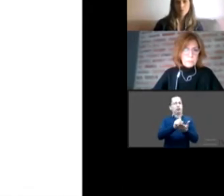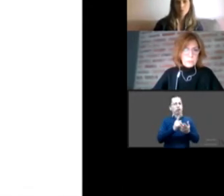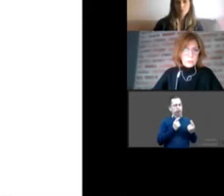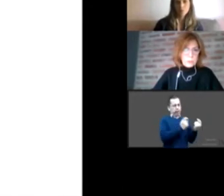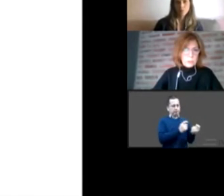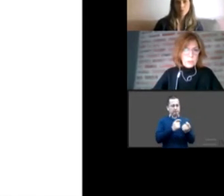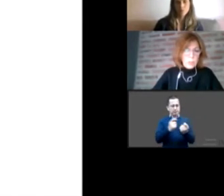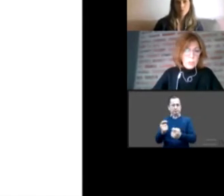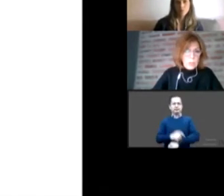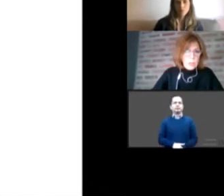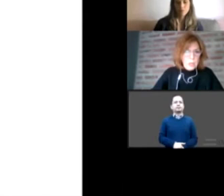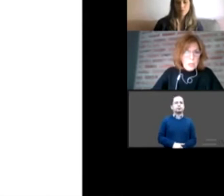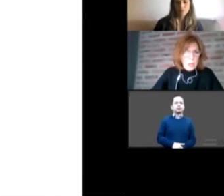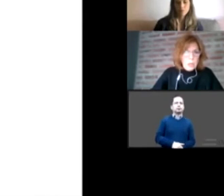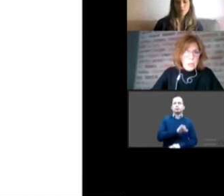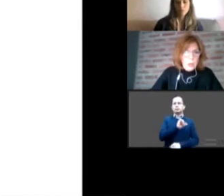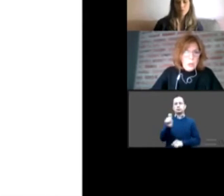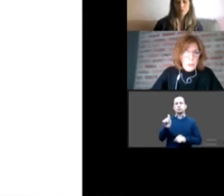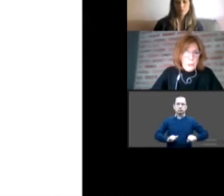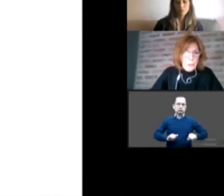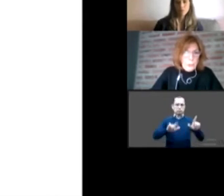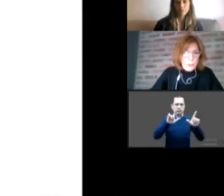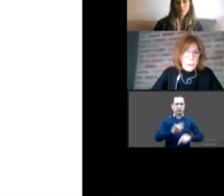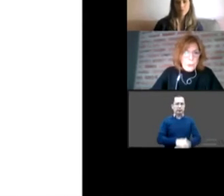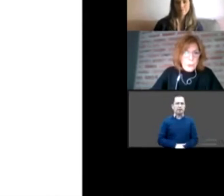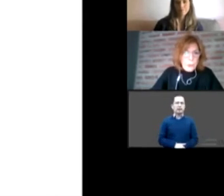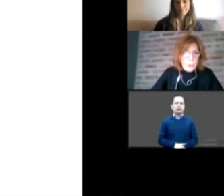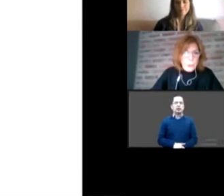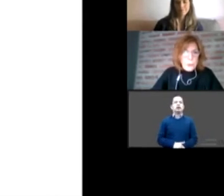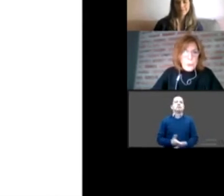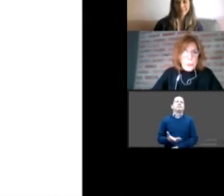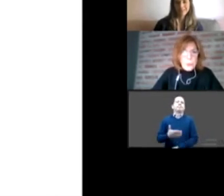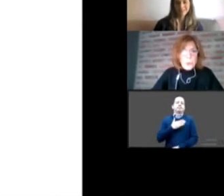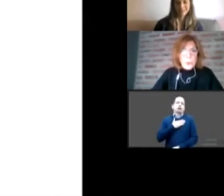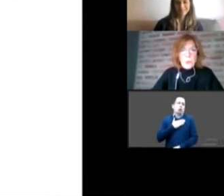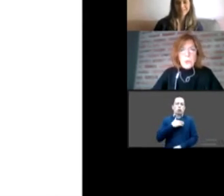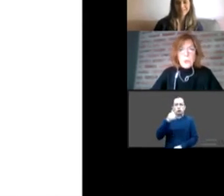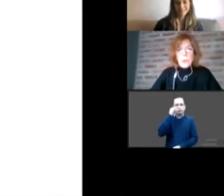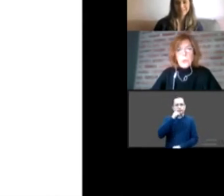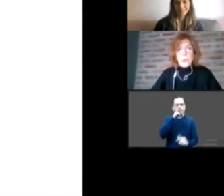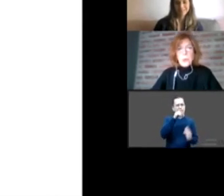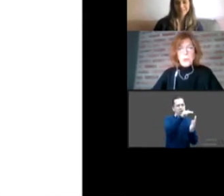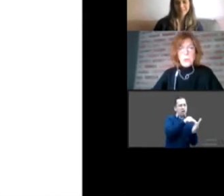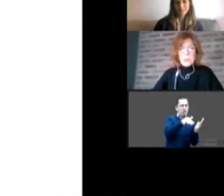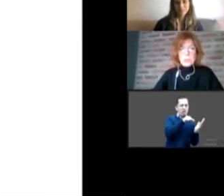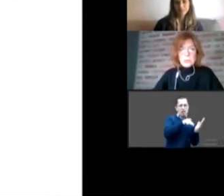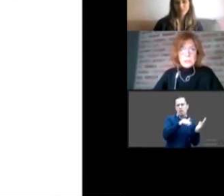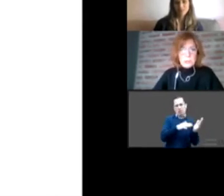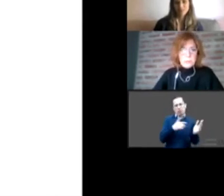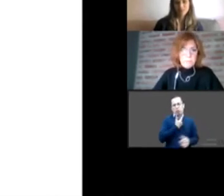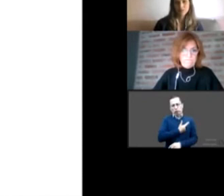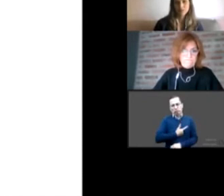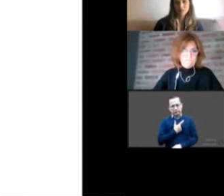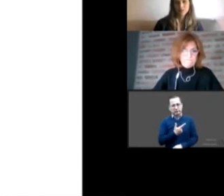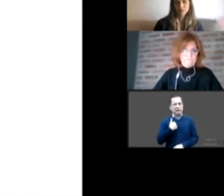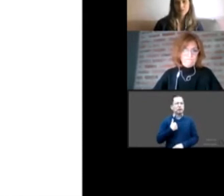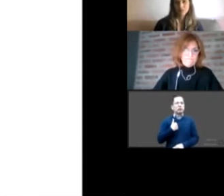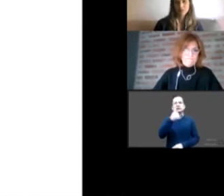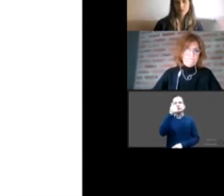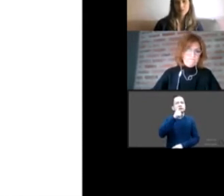Tomo siempre soy, digamos, fan o buena lectora o fan de la literatura. Y en este caso,